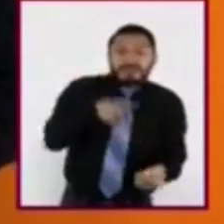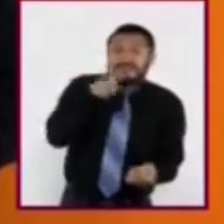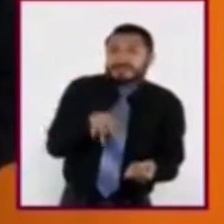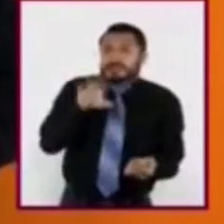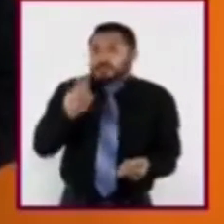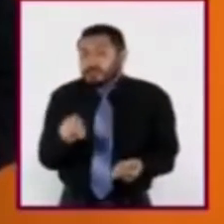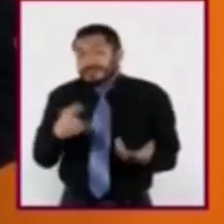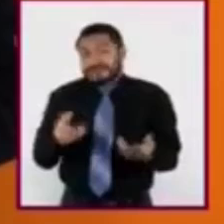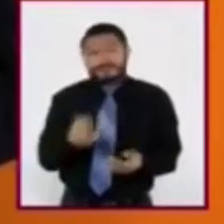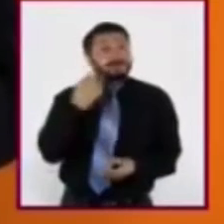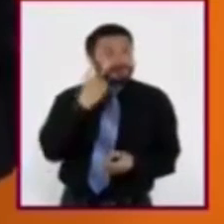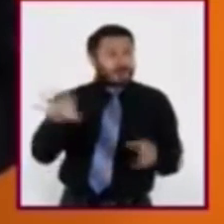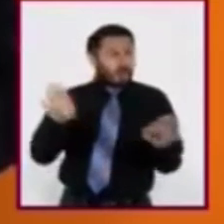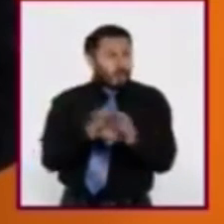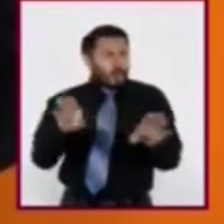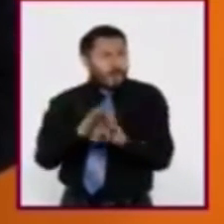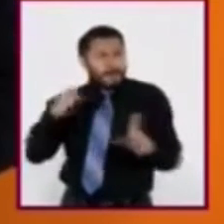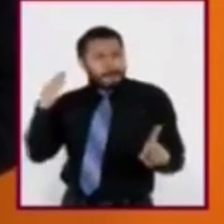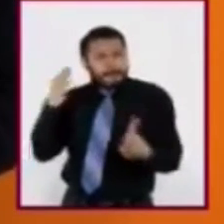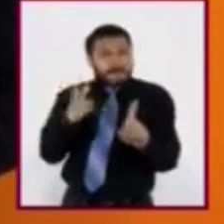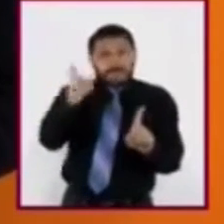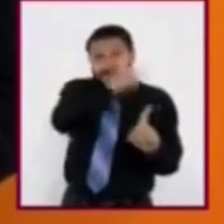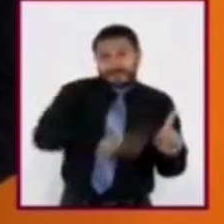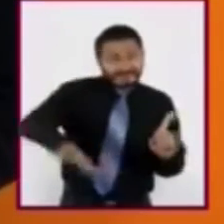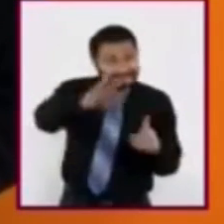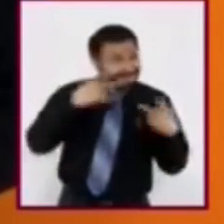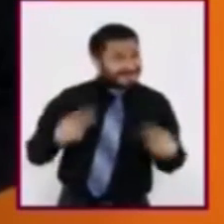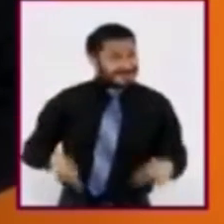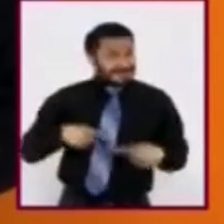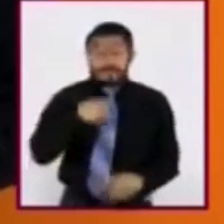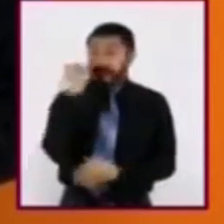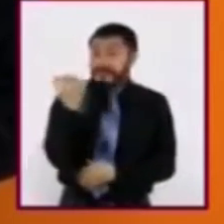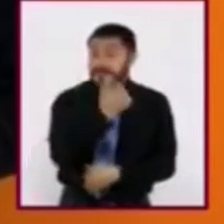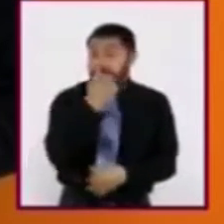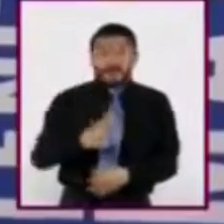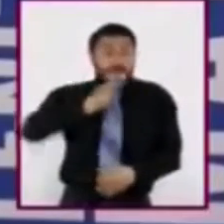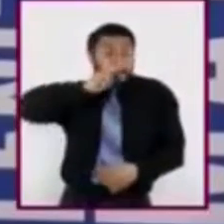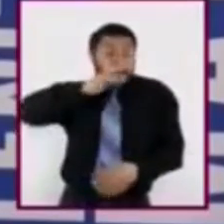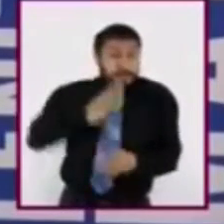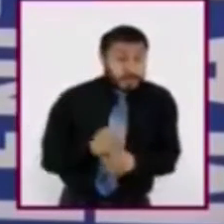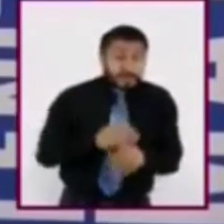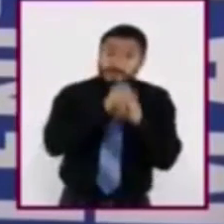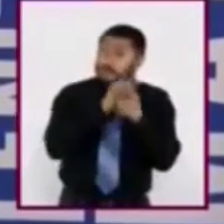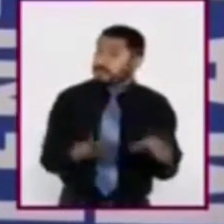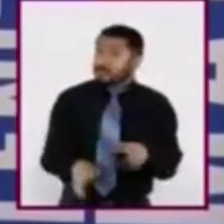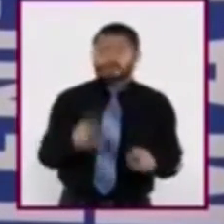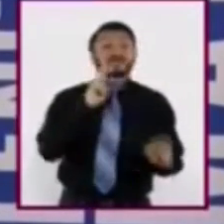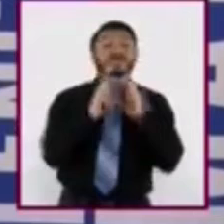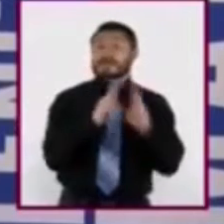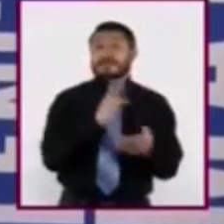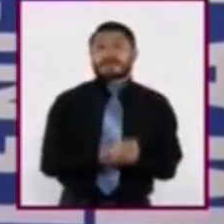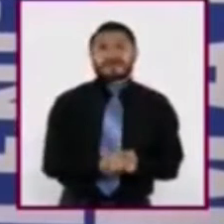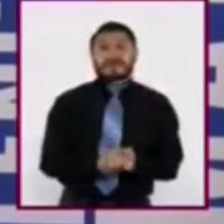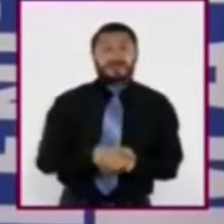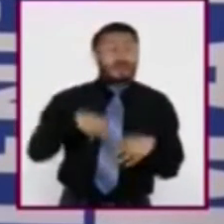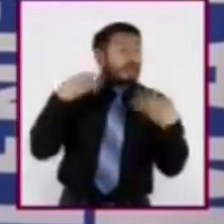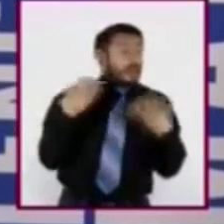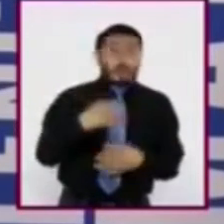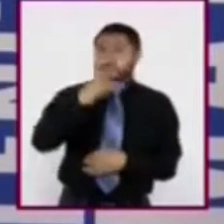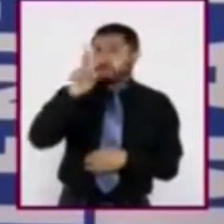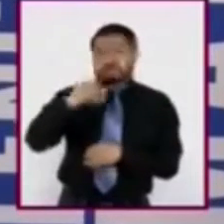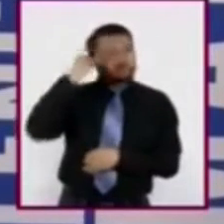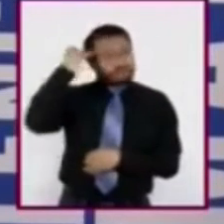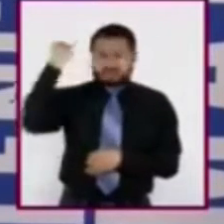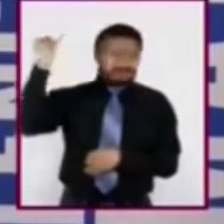consumidores responsables de información, en específico de noticias. No imaginé que la asignatura de lengua materna se